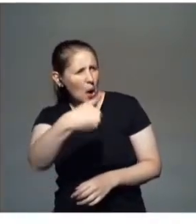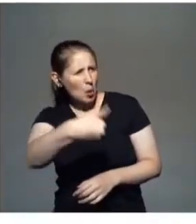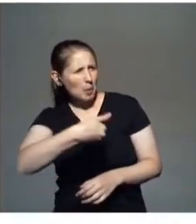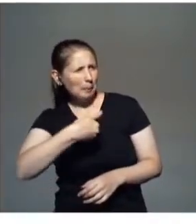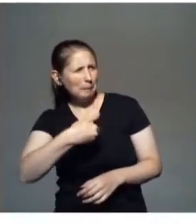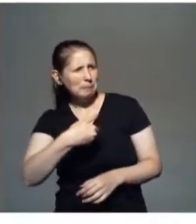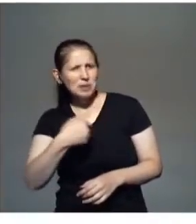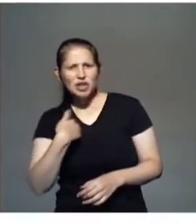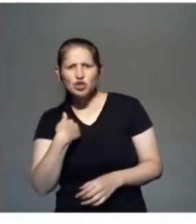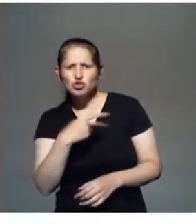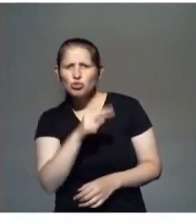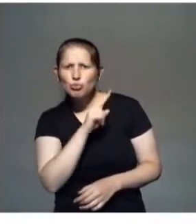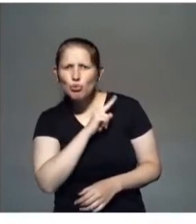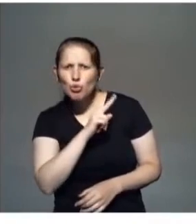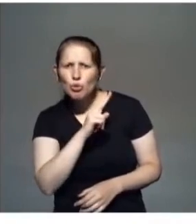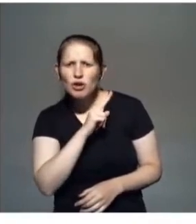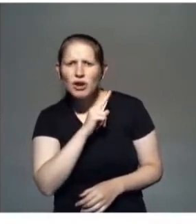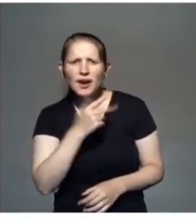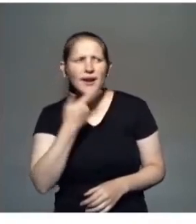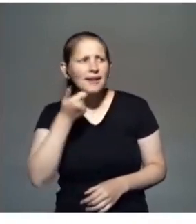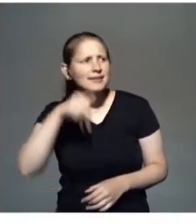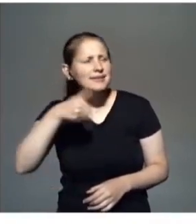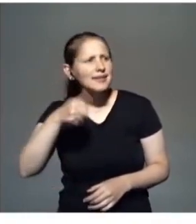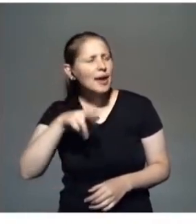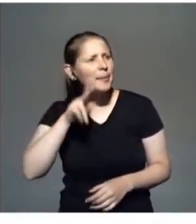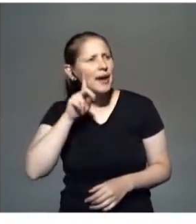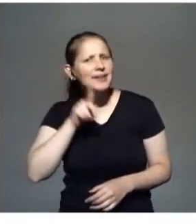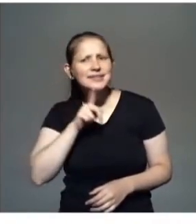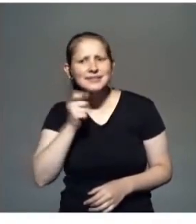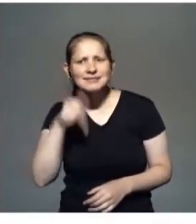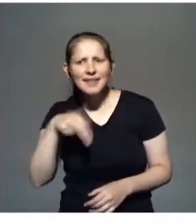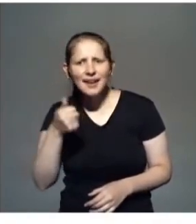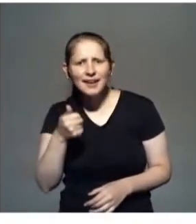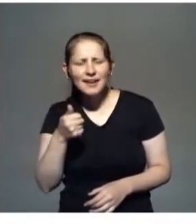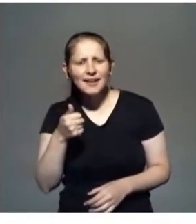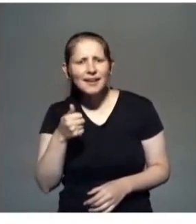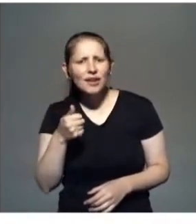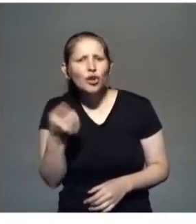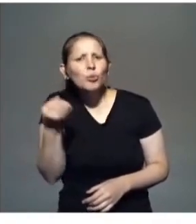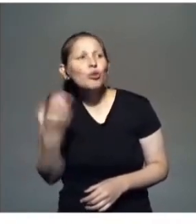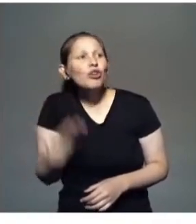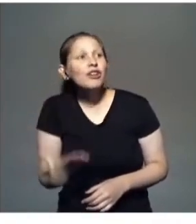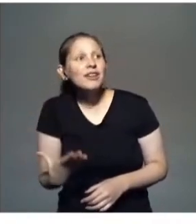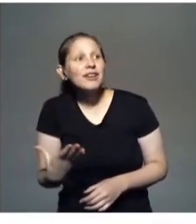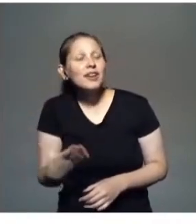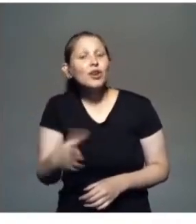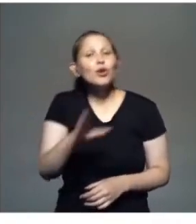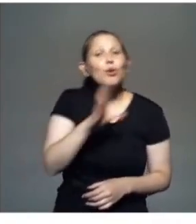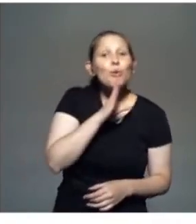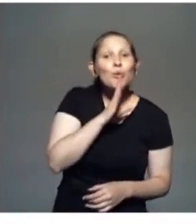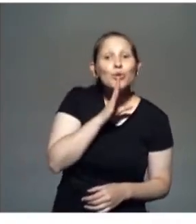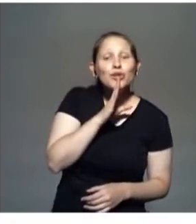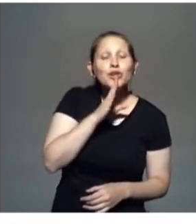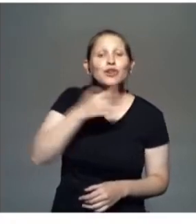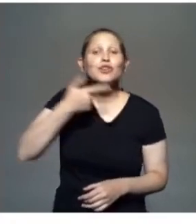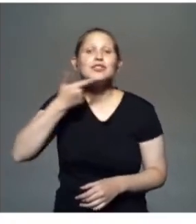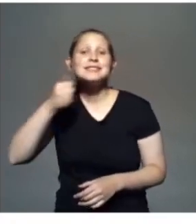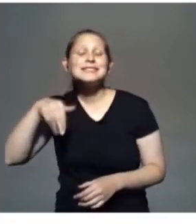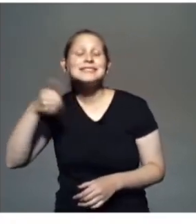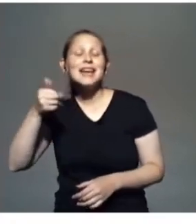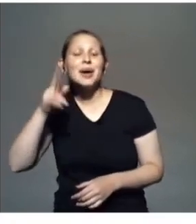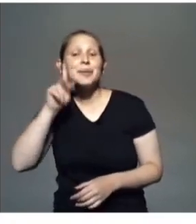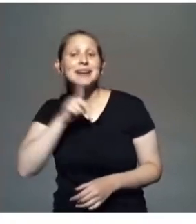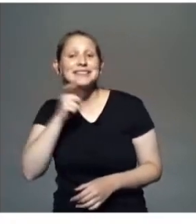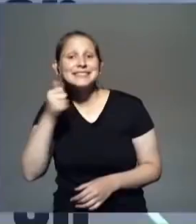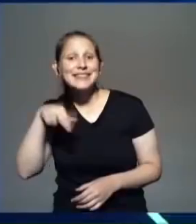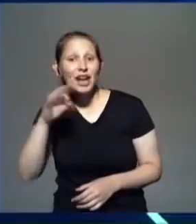samaritana? Y ahí aclara que porque los judíos y los samaritanos no se trataban entre sí. No